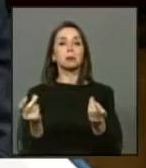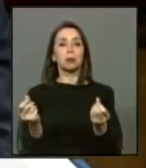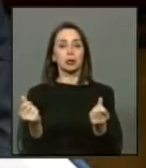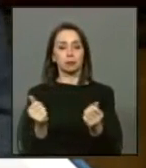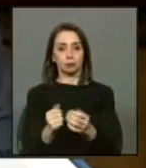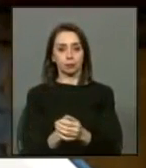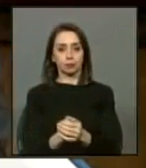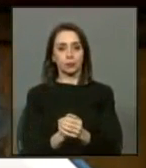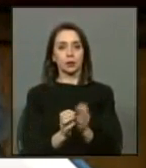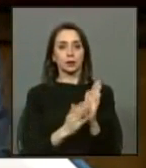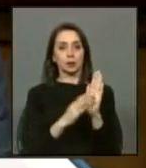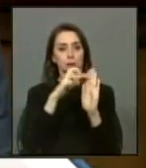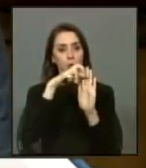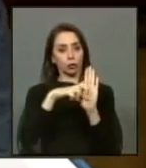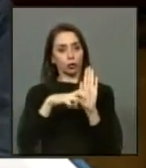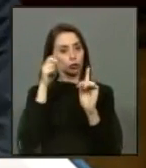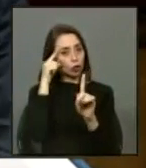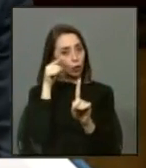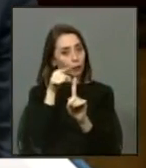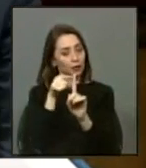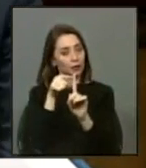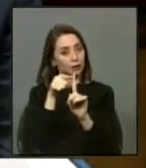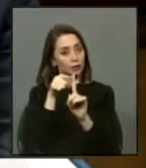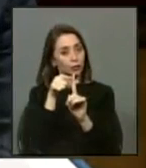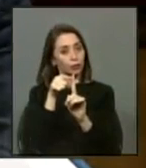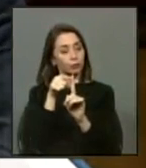La iniciativa tiene por objeto otorgar,